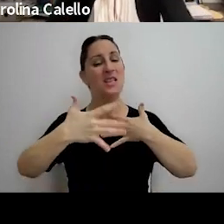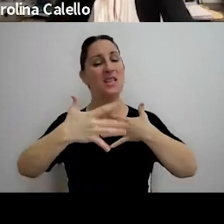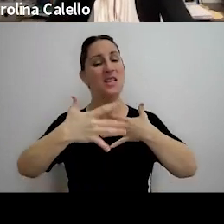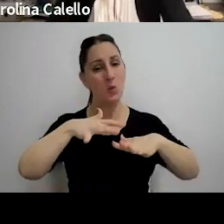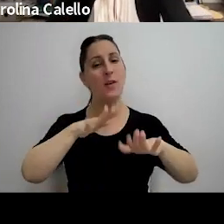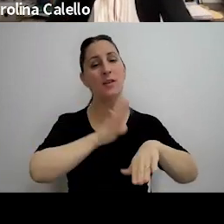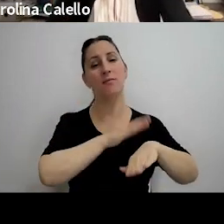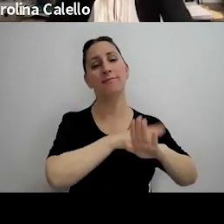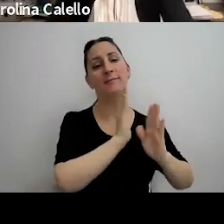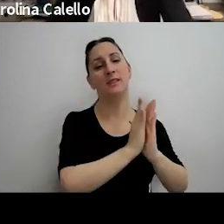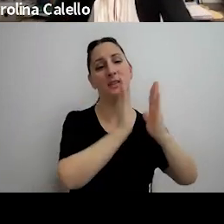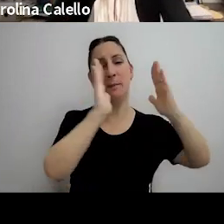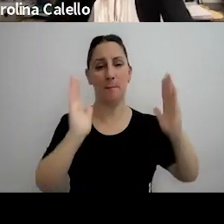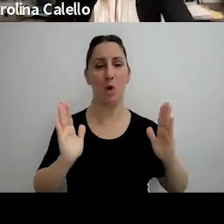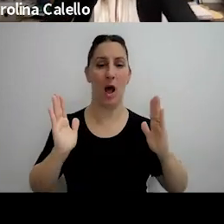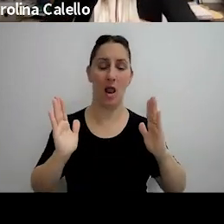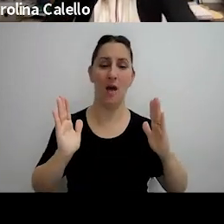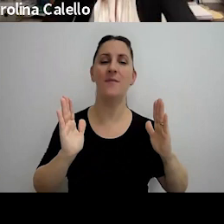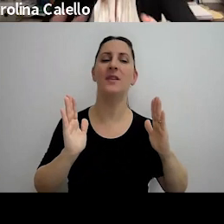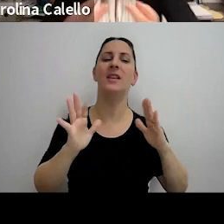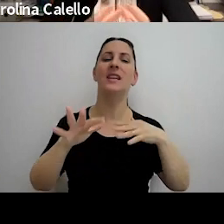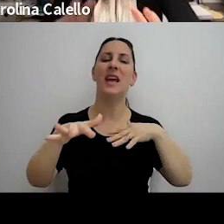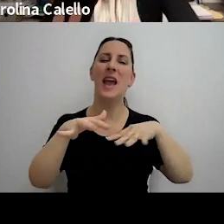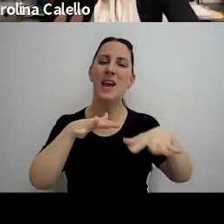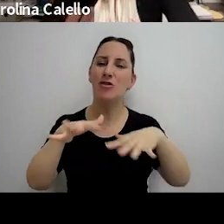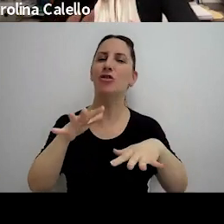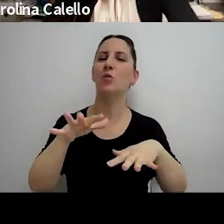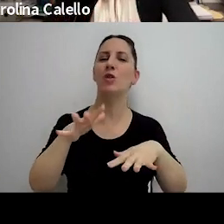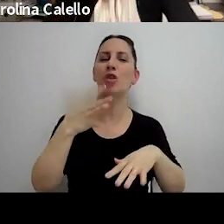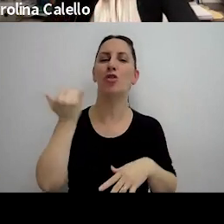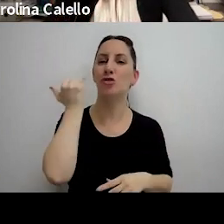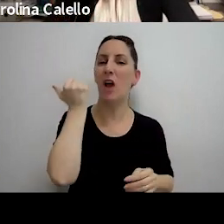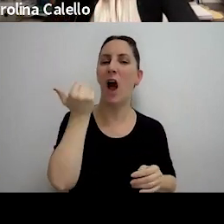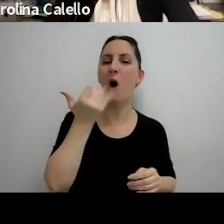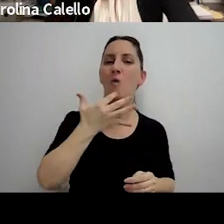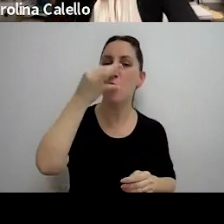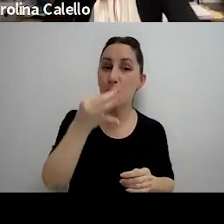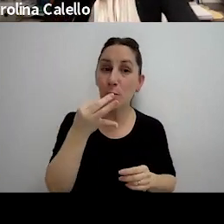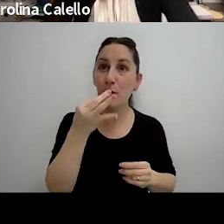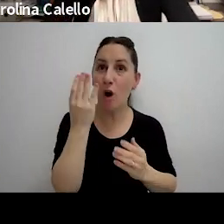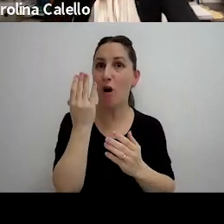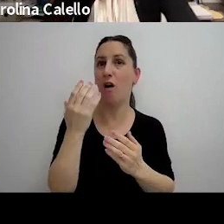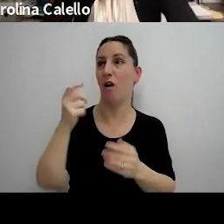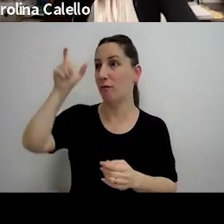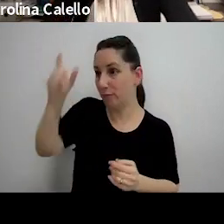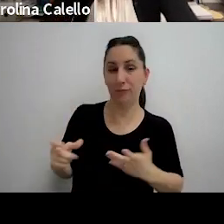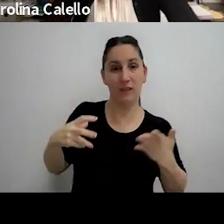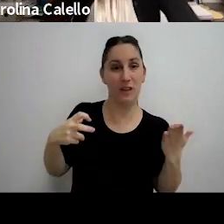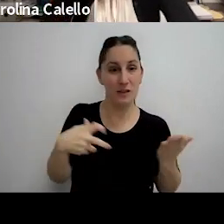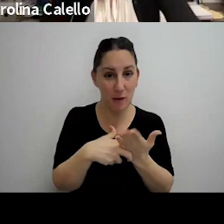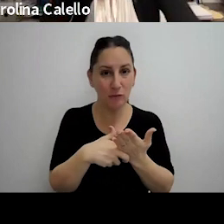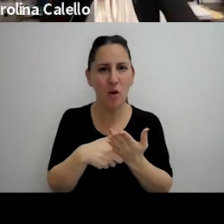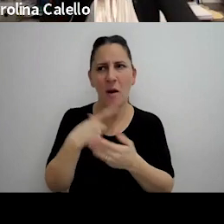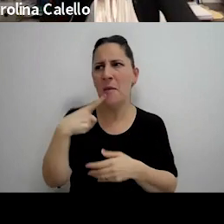espaciotemporales ¿no? y de los hechos cumplidos frente al inspector para cuestionar